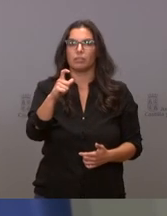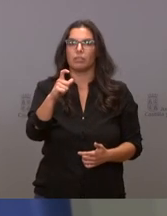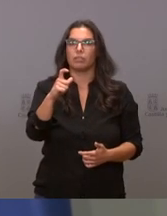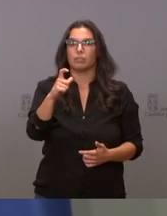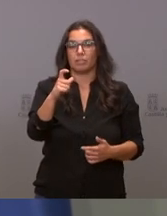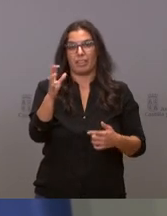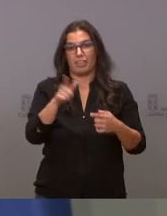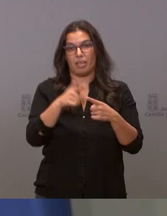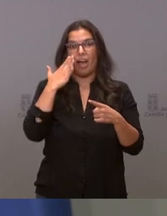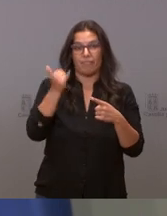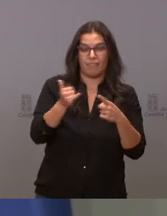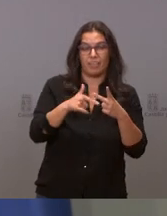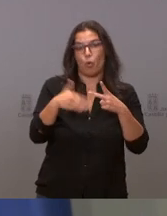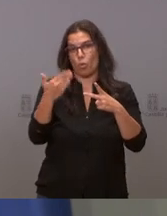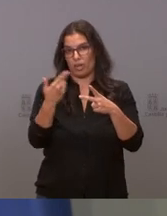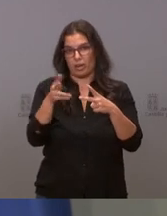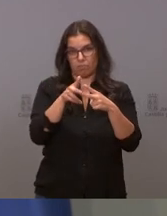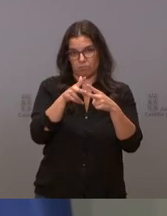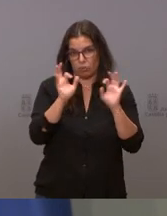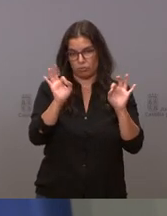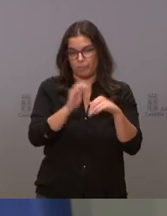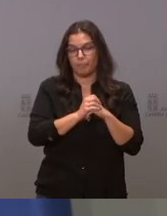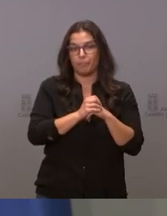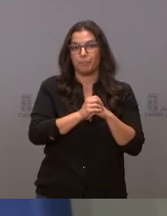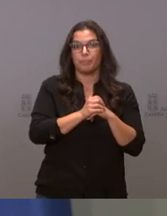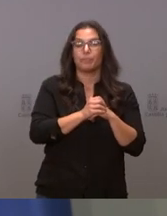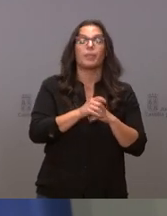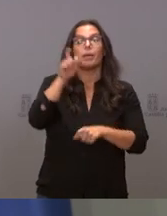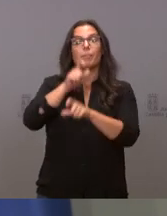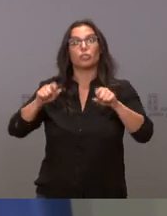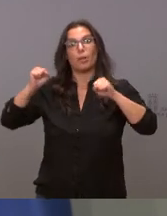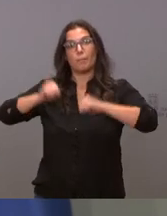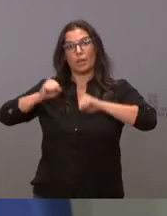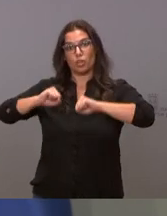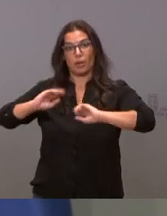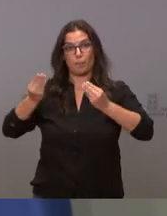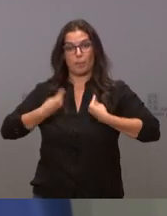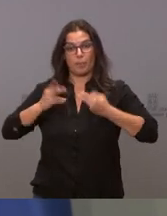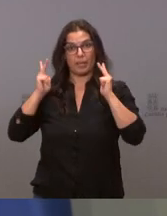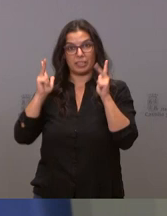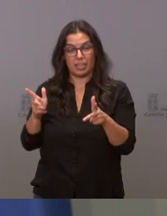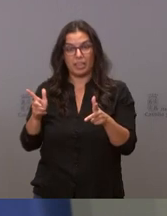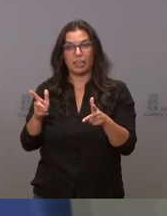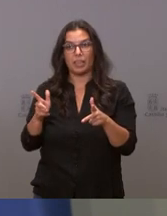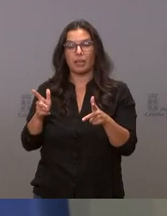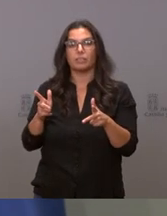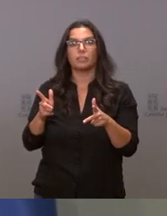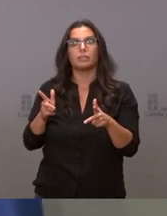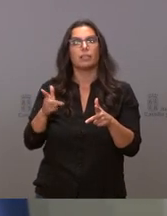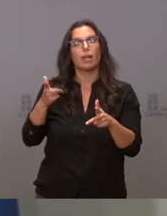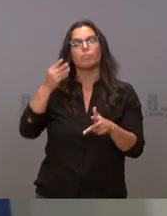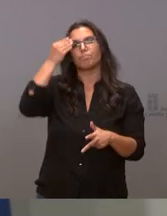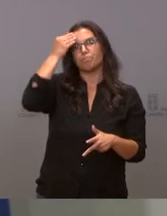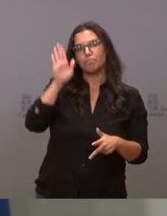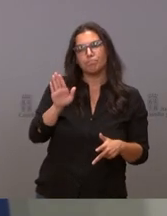Pfizer o Moderna. Con relación a las personas que viven en residencias de mayores, aunque no hay demasiadas evidencias, se ha considerado